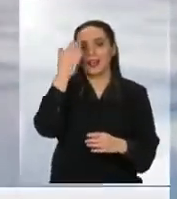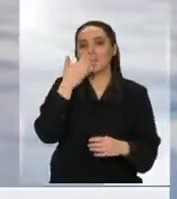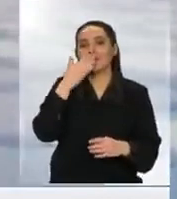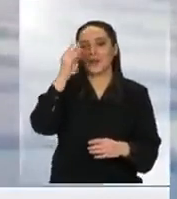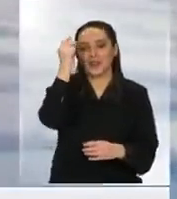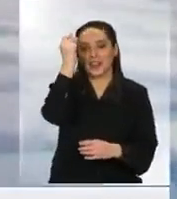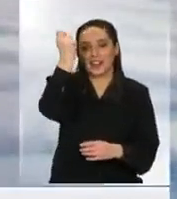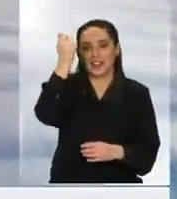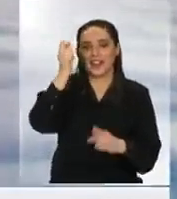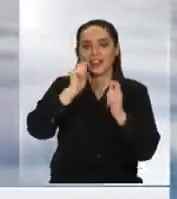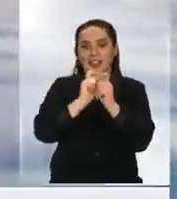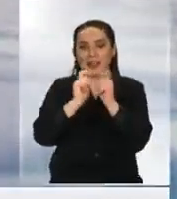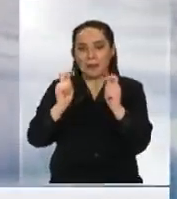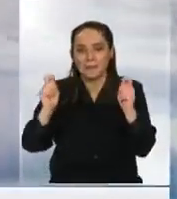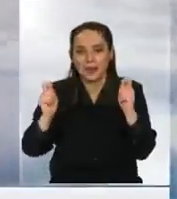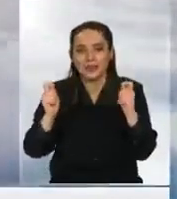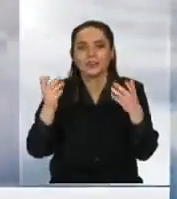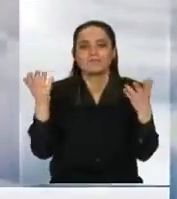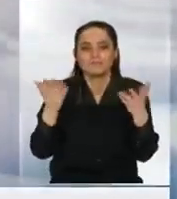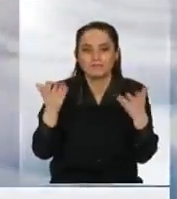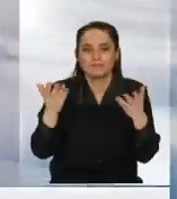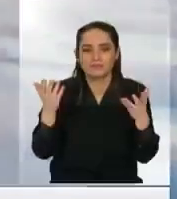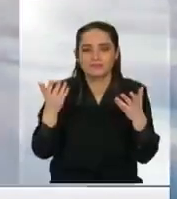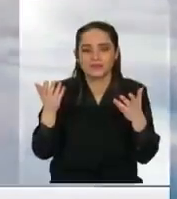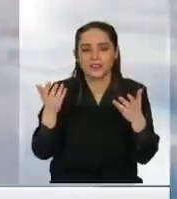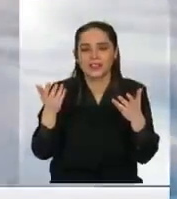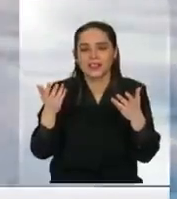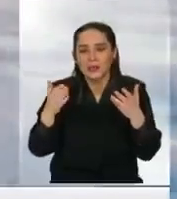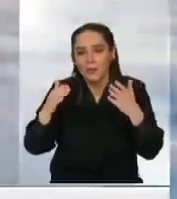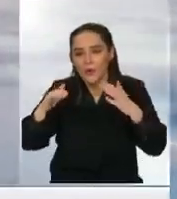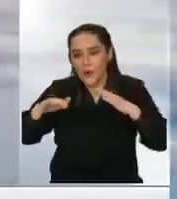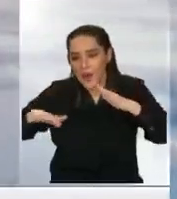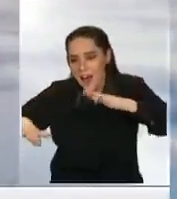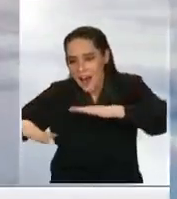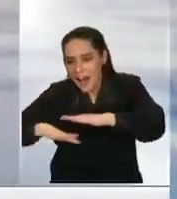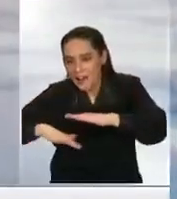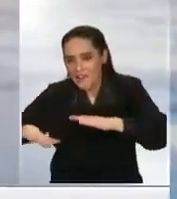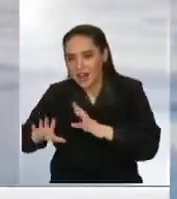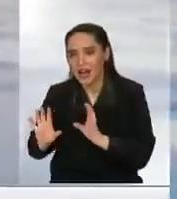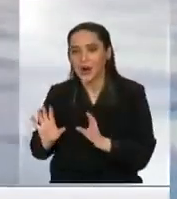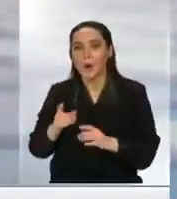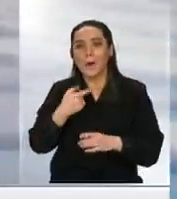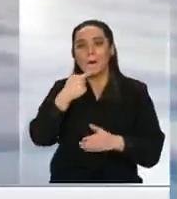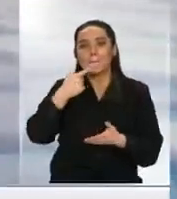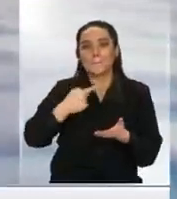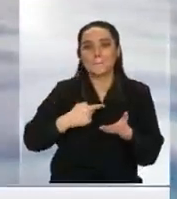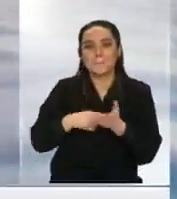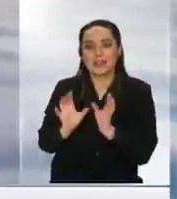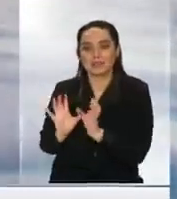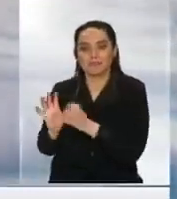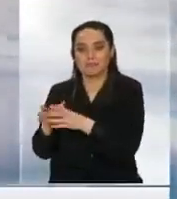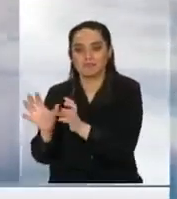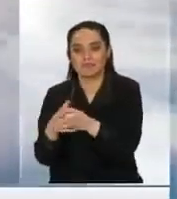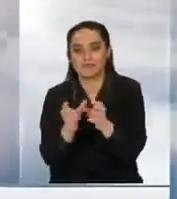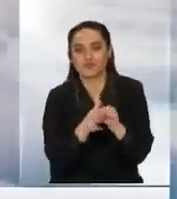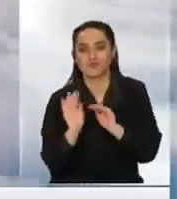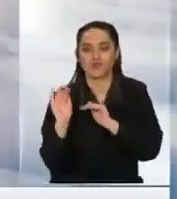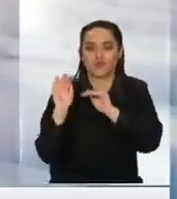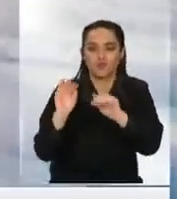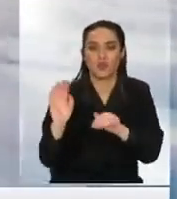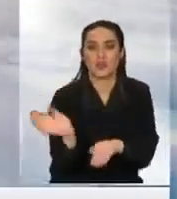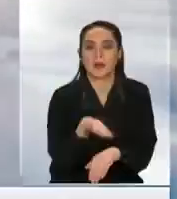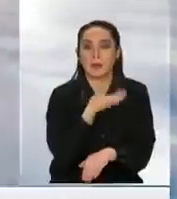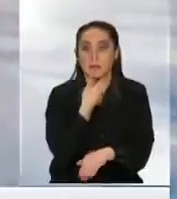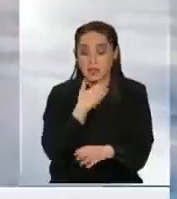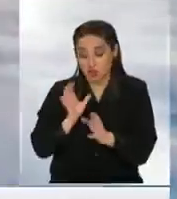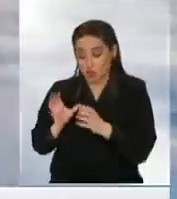campaña es que esta campaña se hiciera desde abajo, que se crearan los mil comandos por Jado, que ya los superamos, que cada grupo, cada